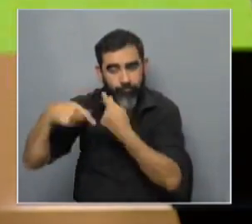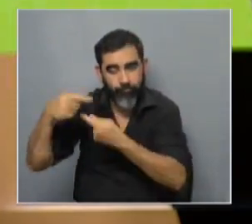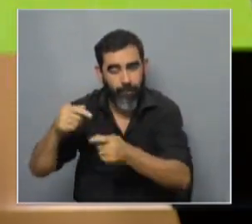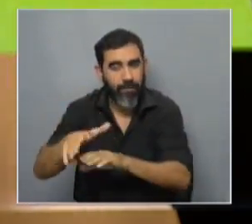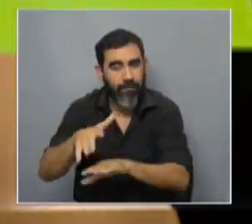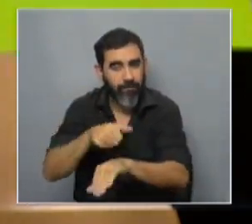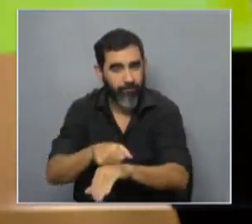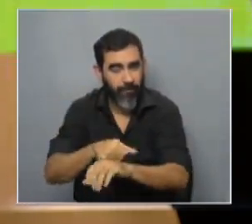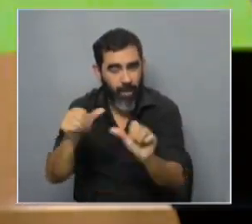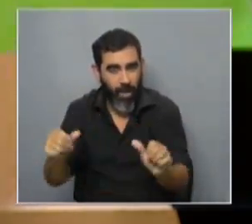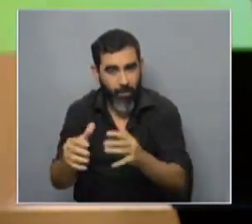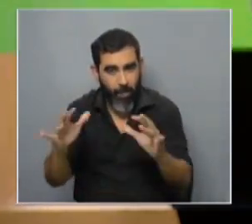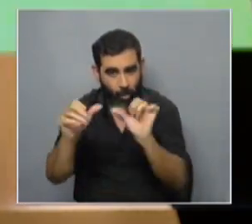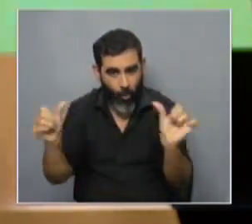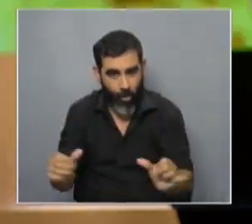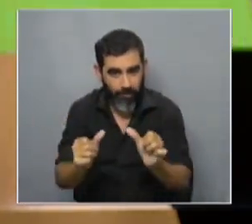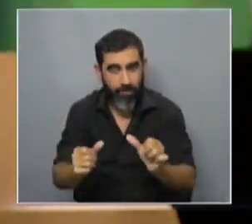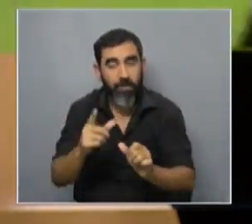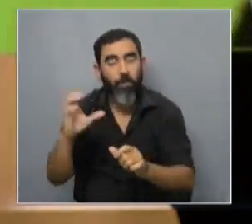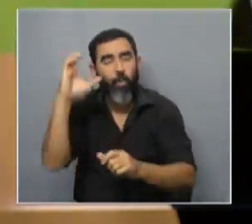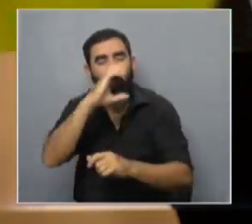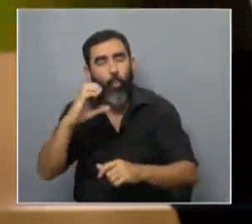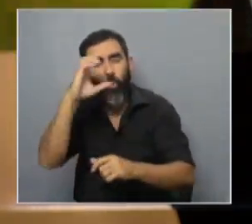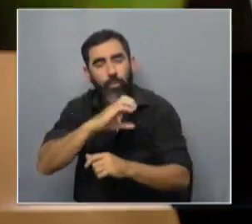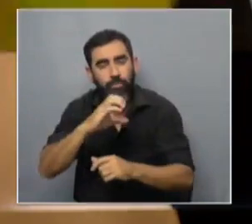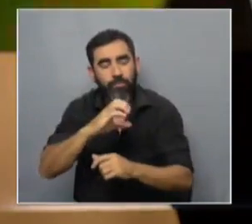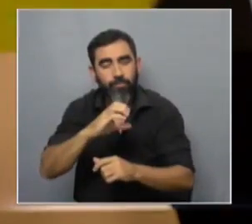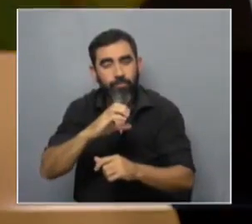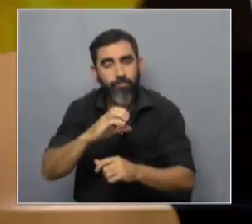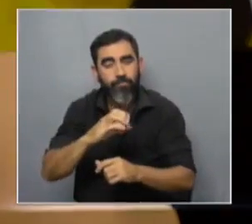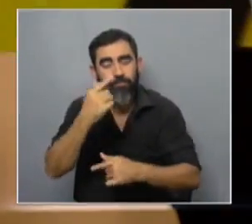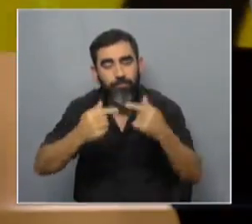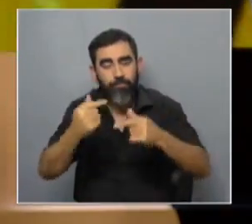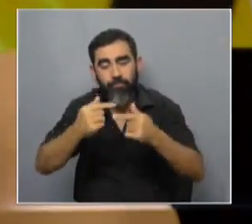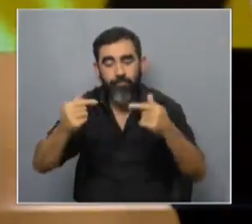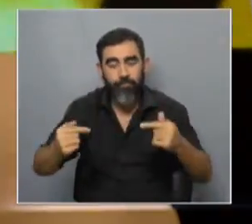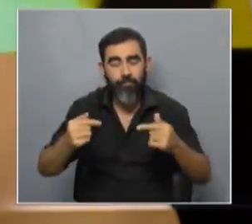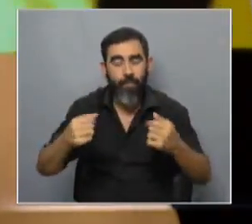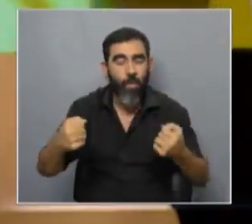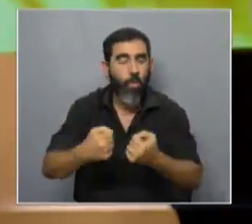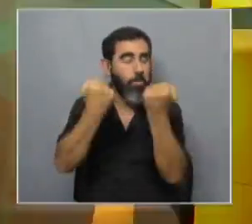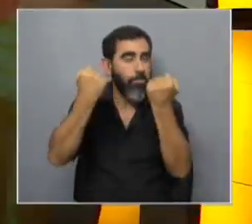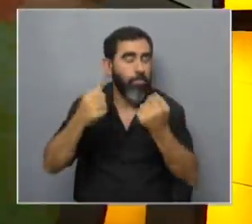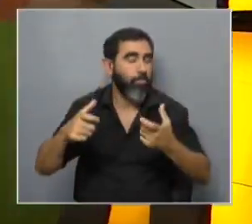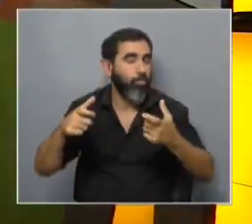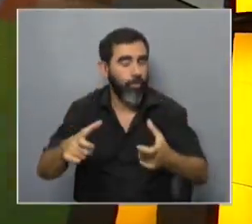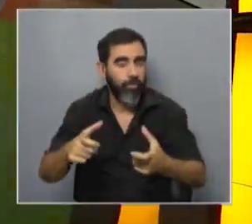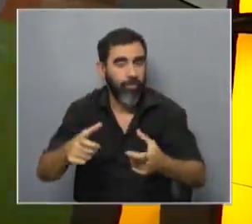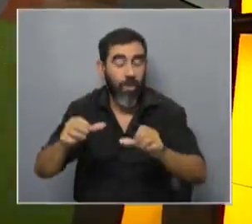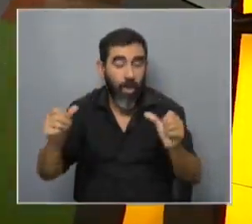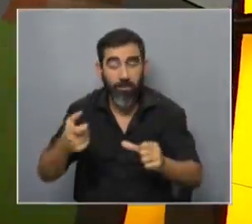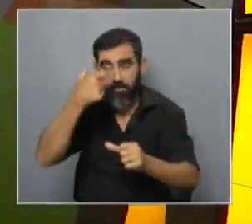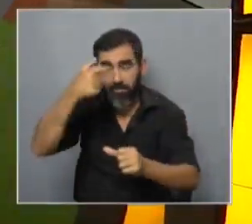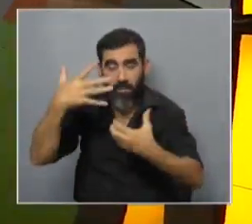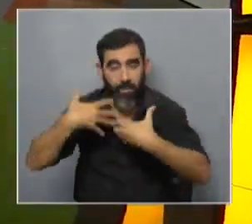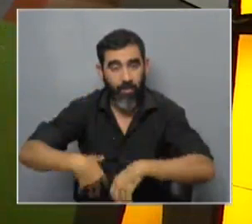del zapato, pero además eso de la curiosidad, ¿no? De esa serie de cosas imprevisibles que llevan a la ciencia